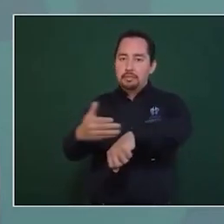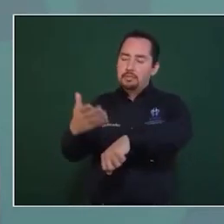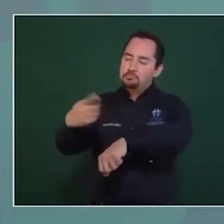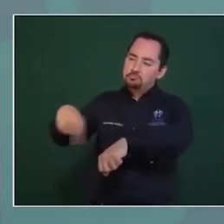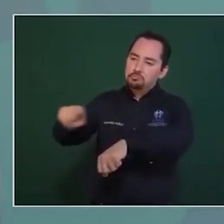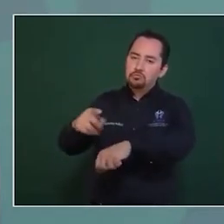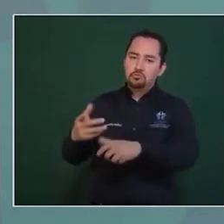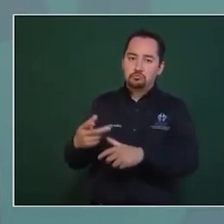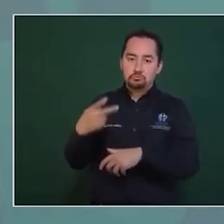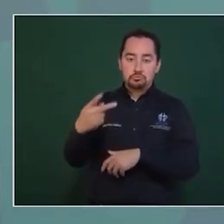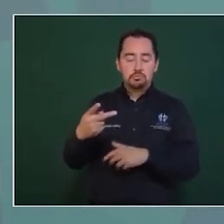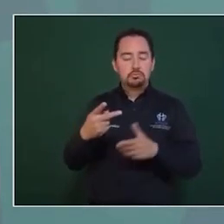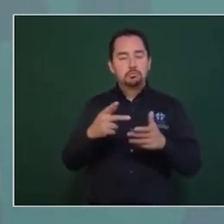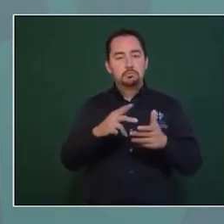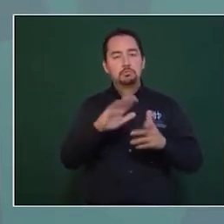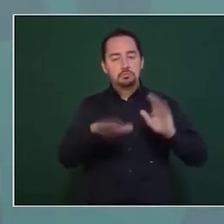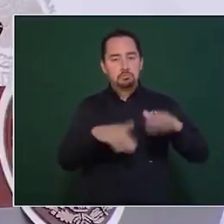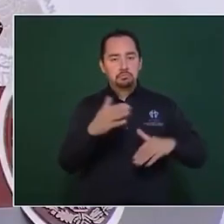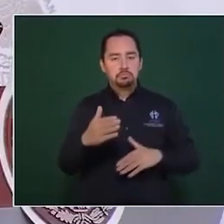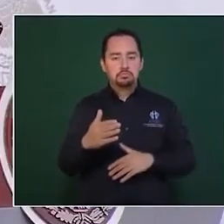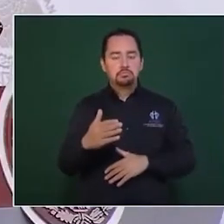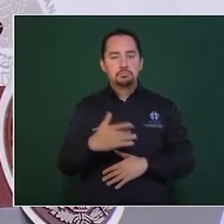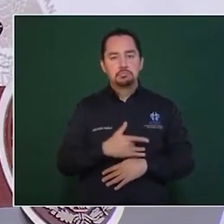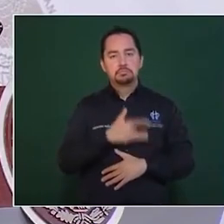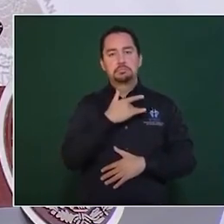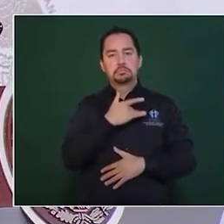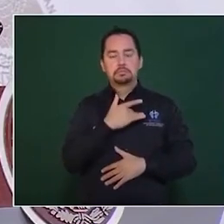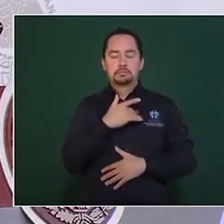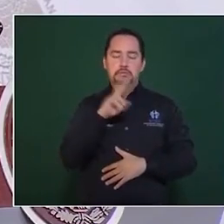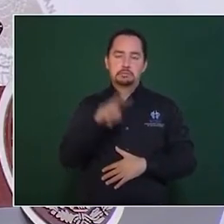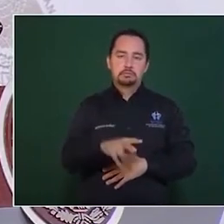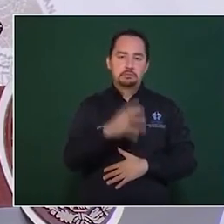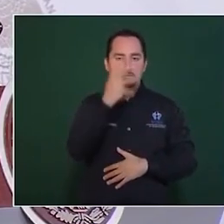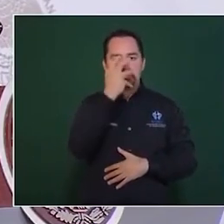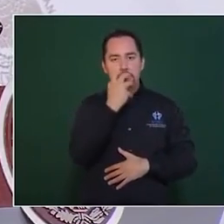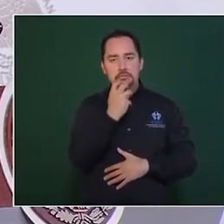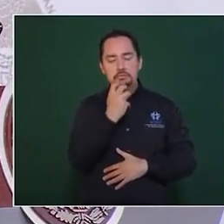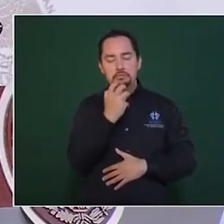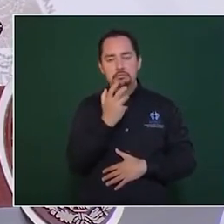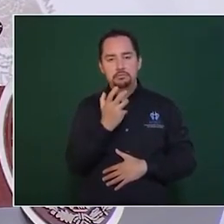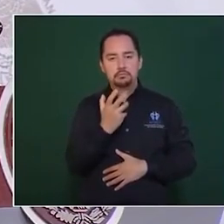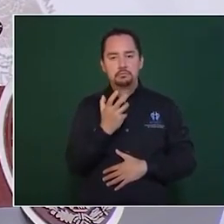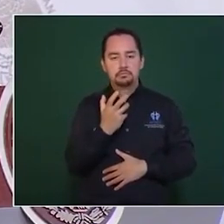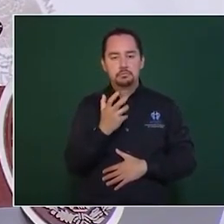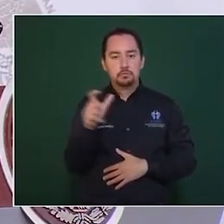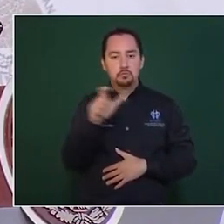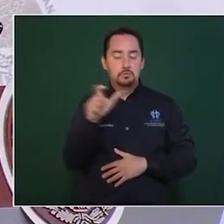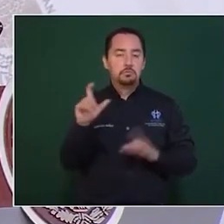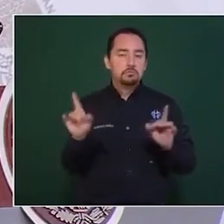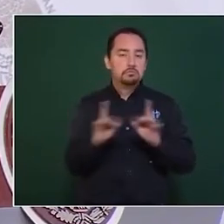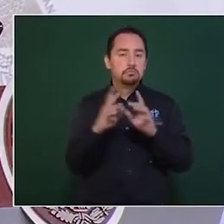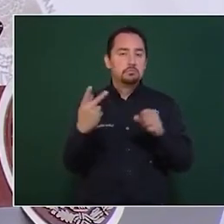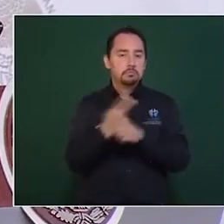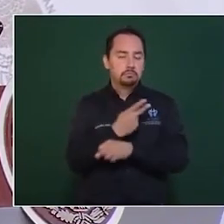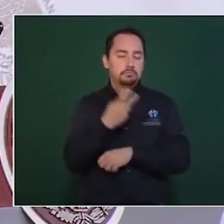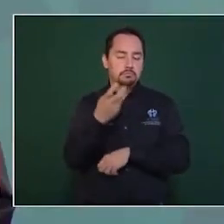principal, duele mucho cuando se dan estos casos.